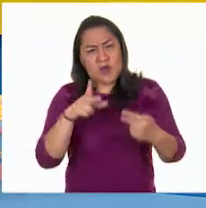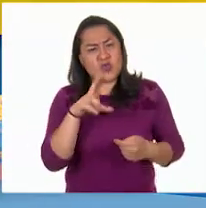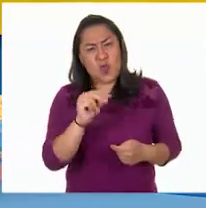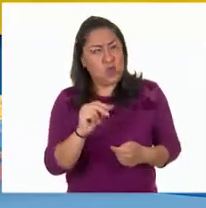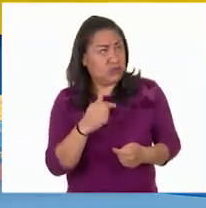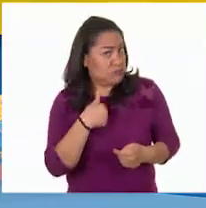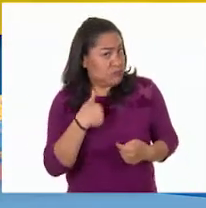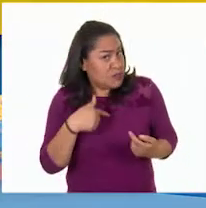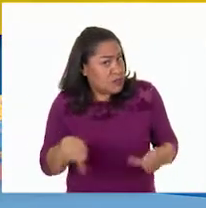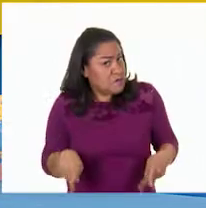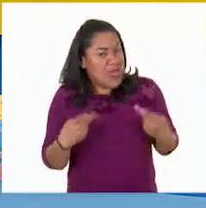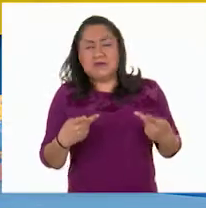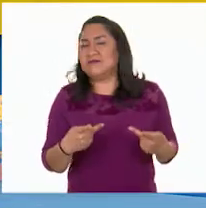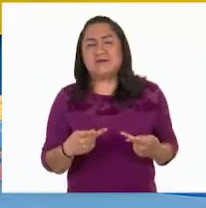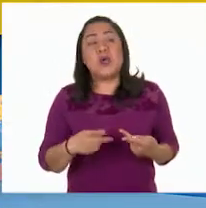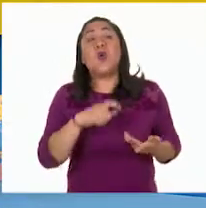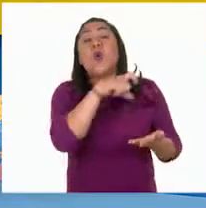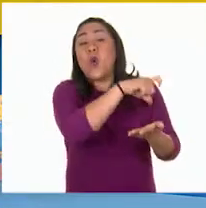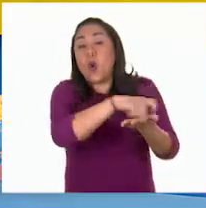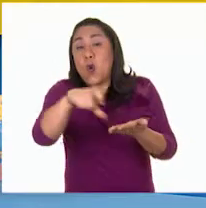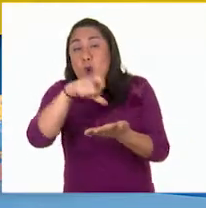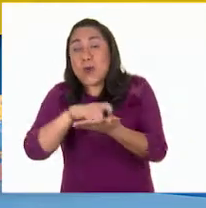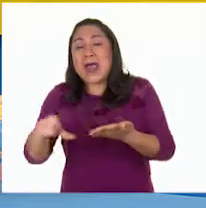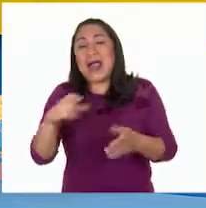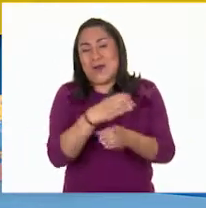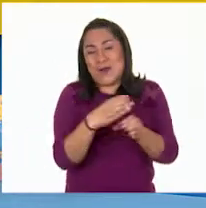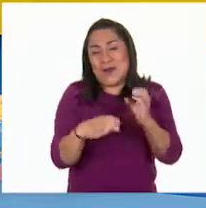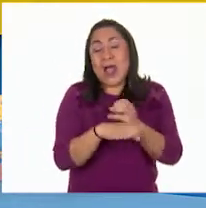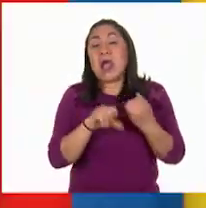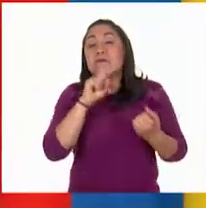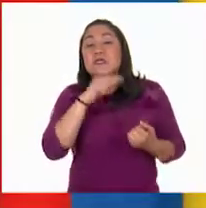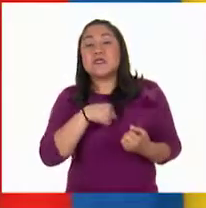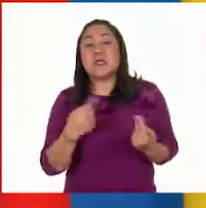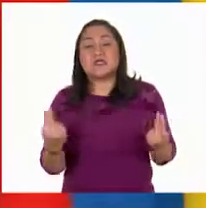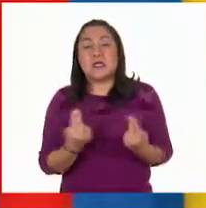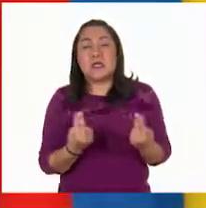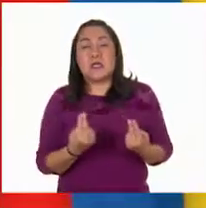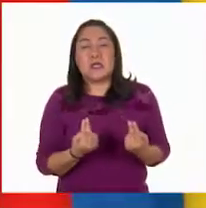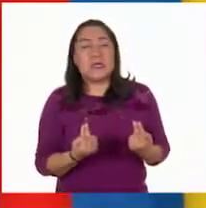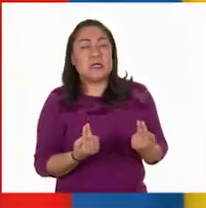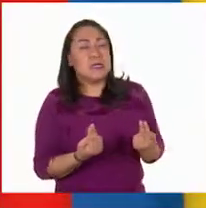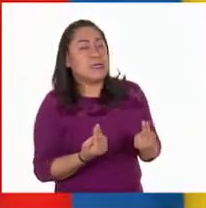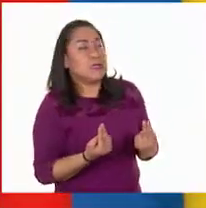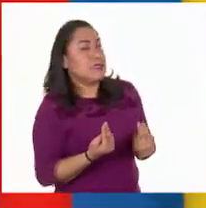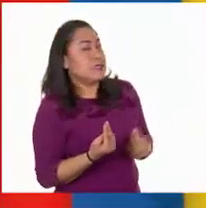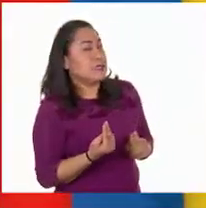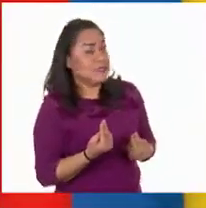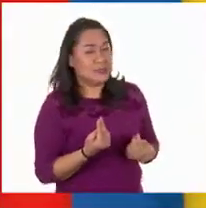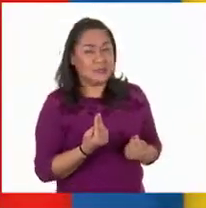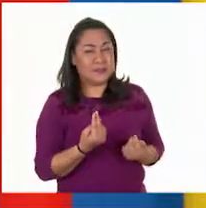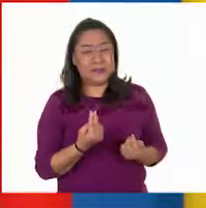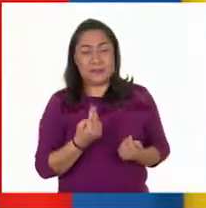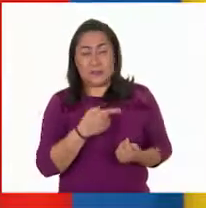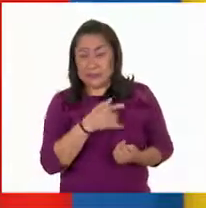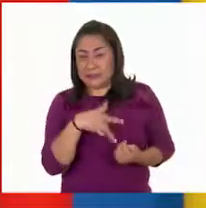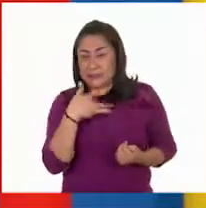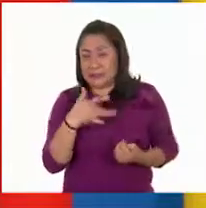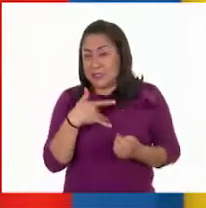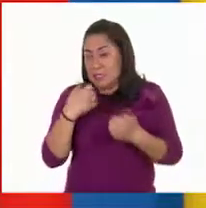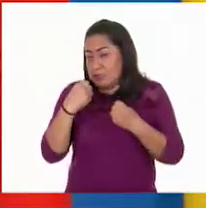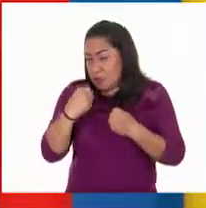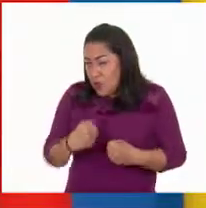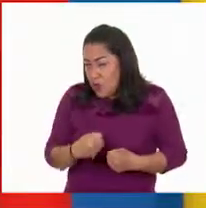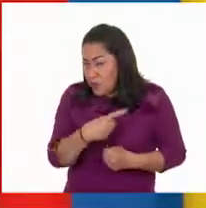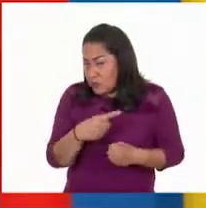comerciamos, compramos las cosas que necesitamos. Larisa, ¿estás segura de que no estás